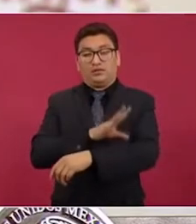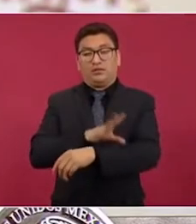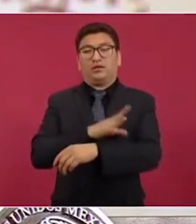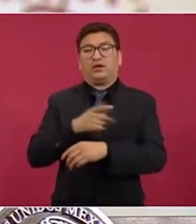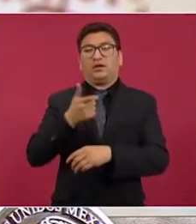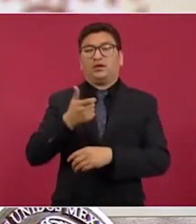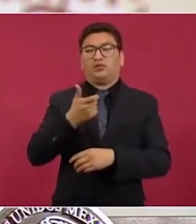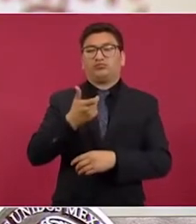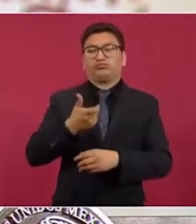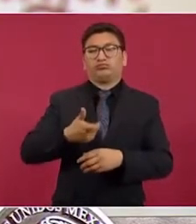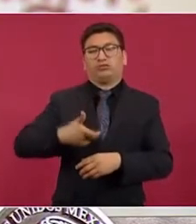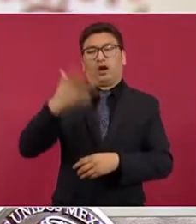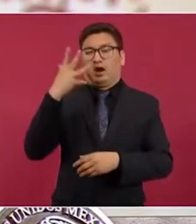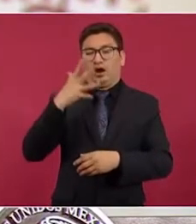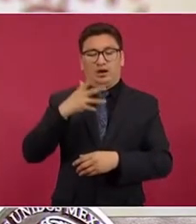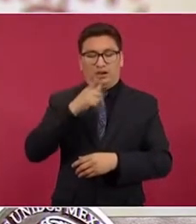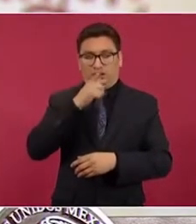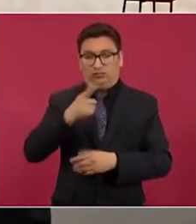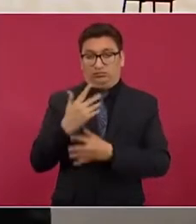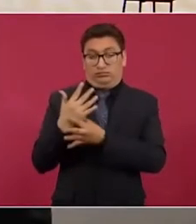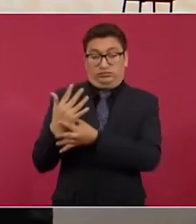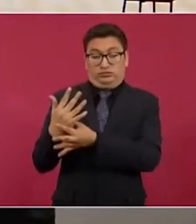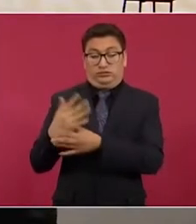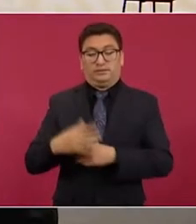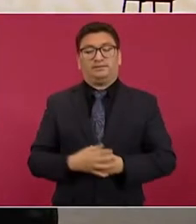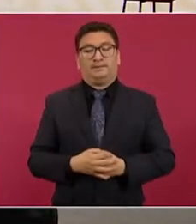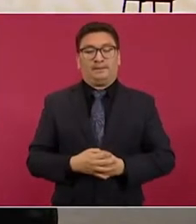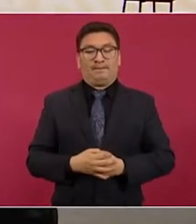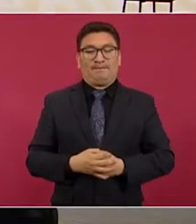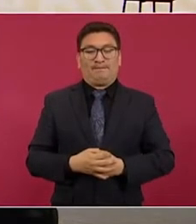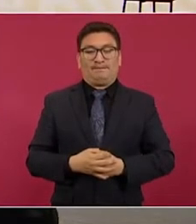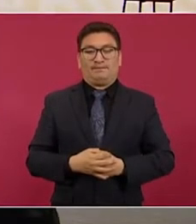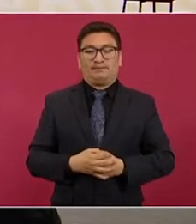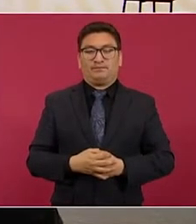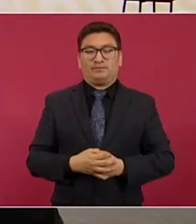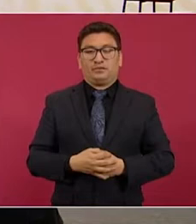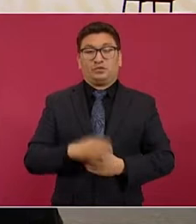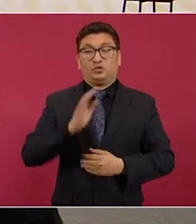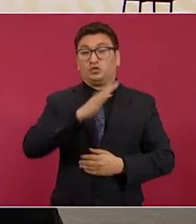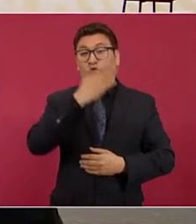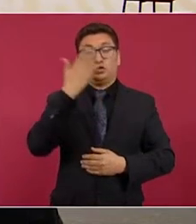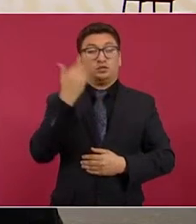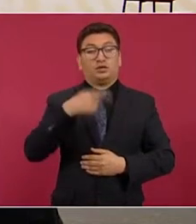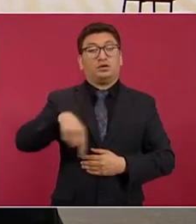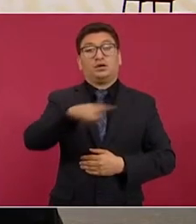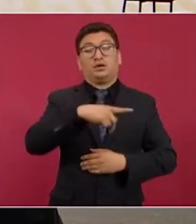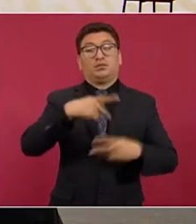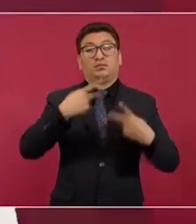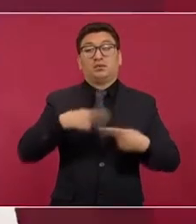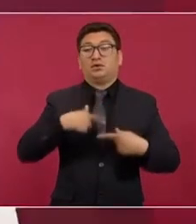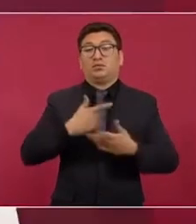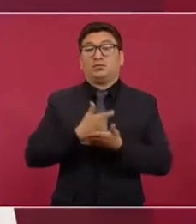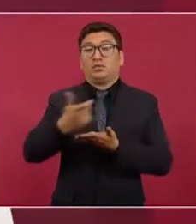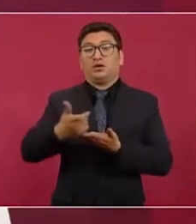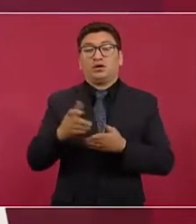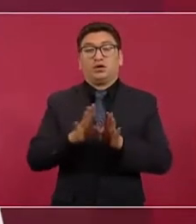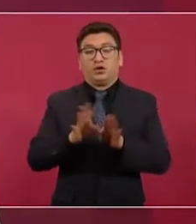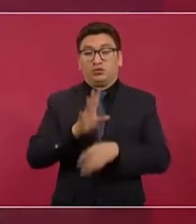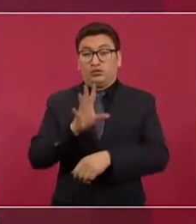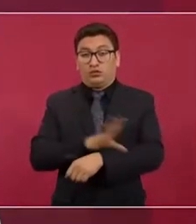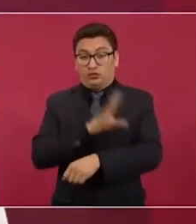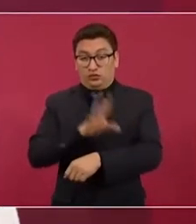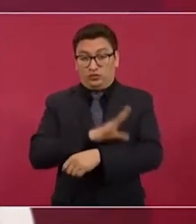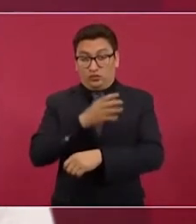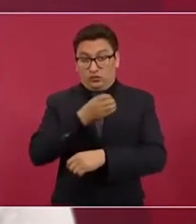costos aumentarán. Además, se desconoce si los consumidores lo pagarán vía tarifas eléctricas